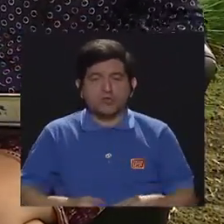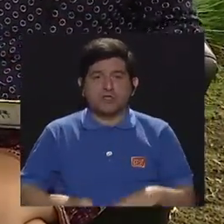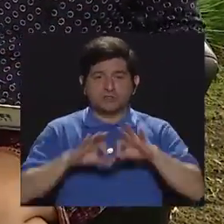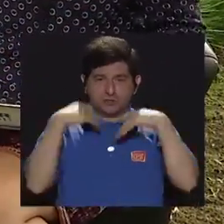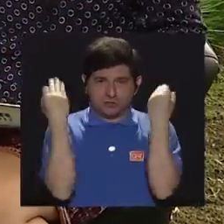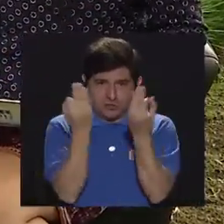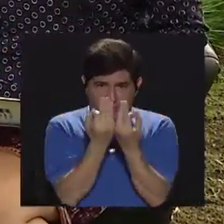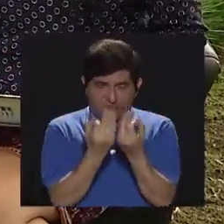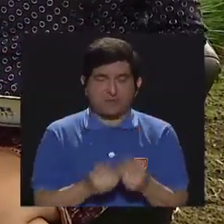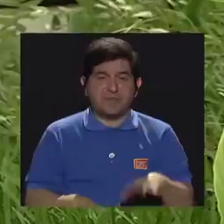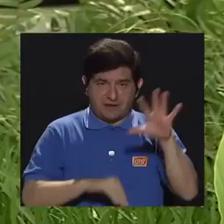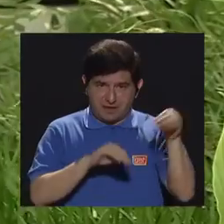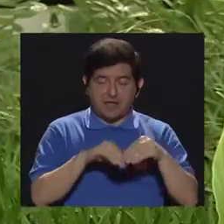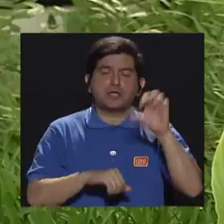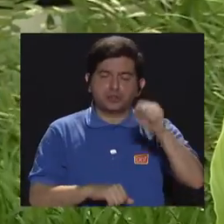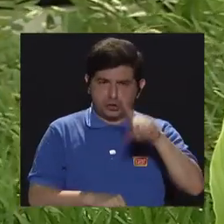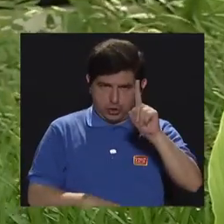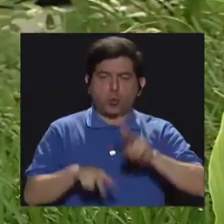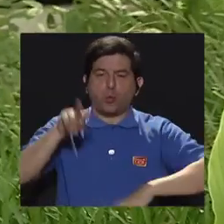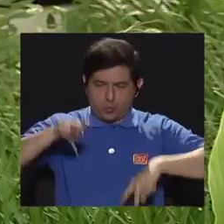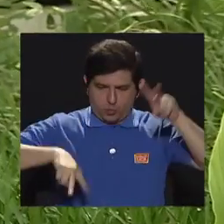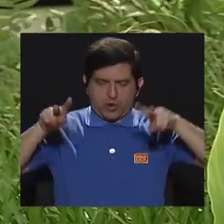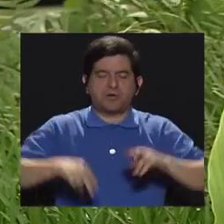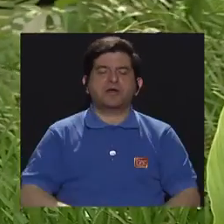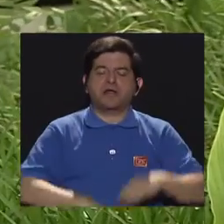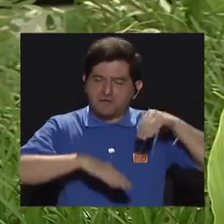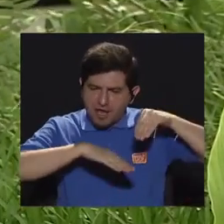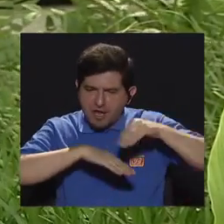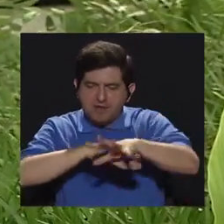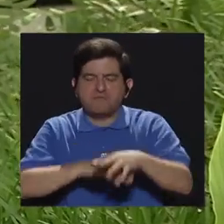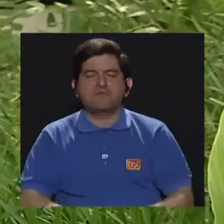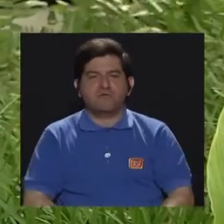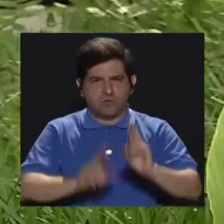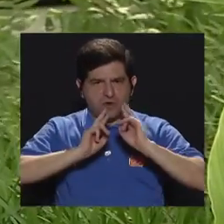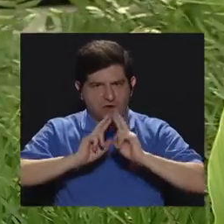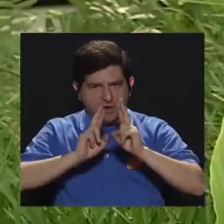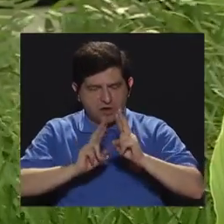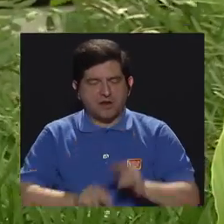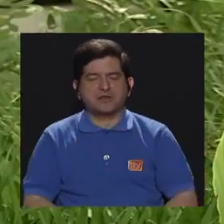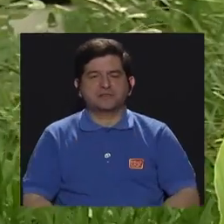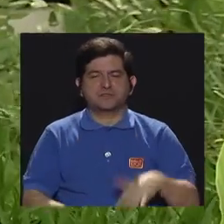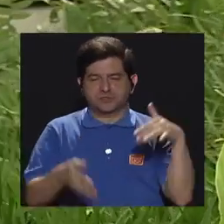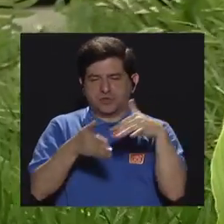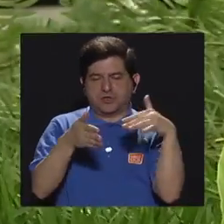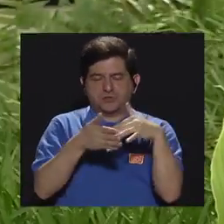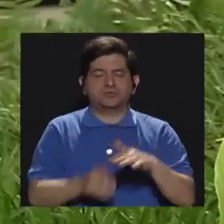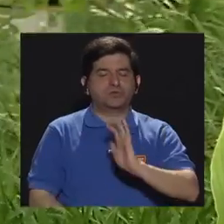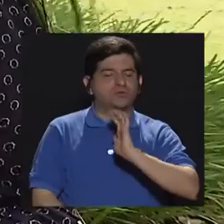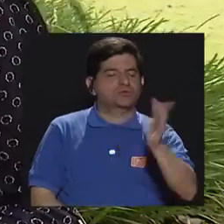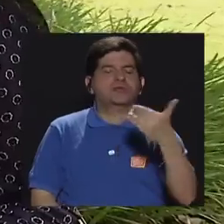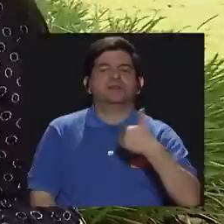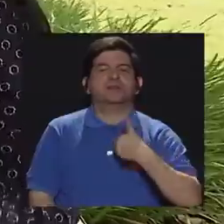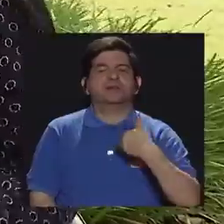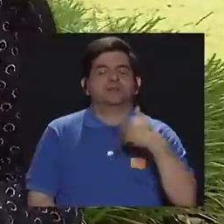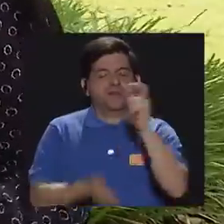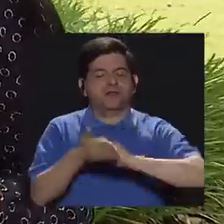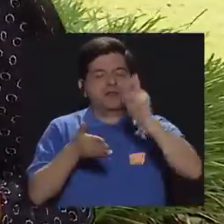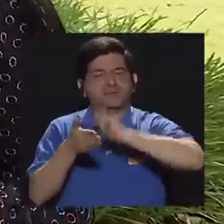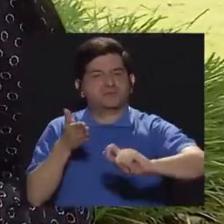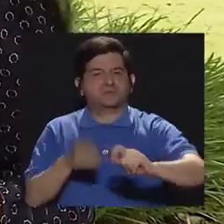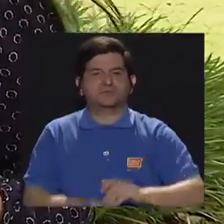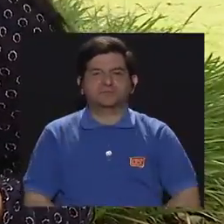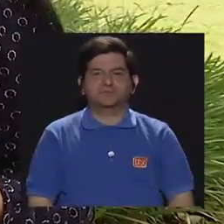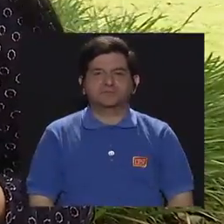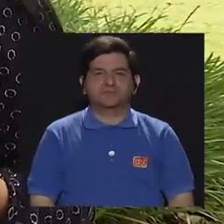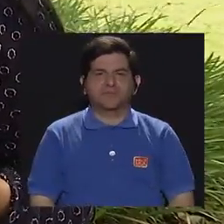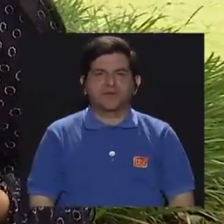Es una de las variables que inciden en ese rendimiento académico del niño y de la niña, ¿verdad? Escolar. Ok. ¿Y cómo pueden